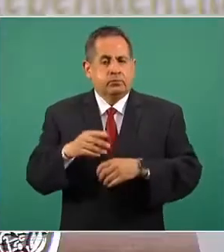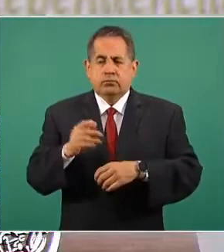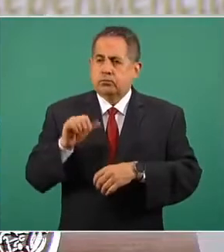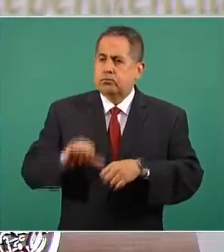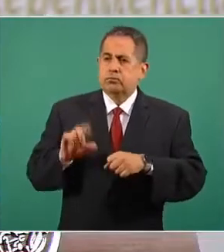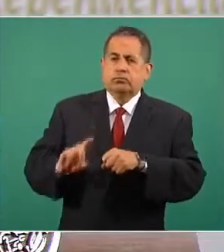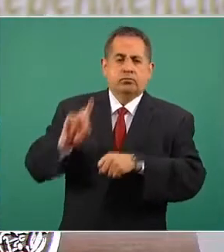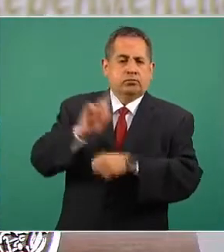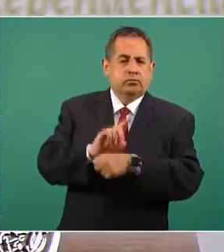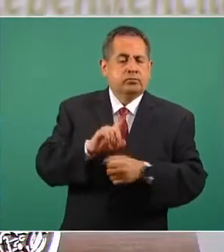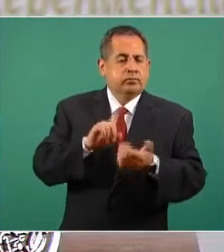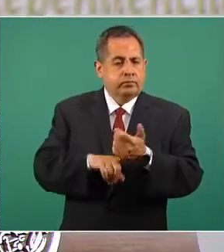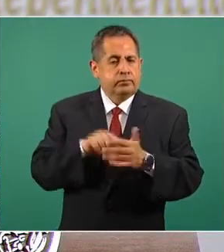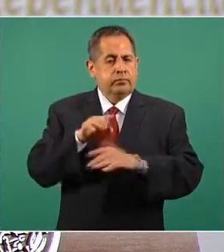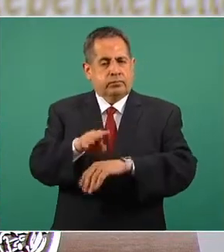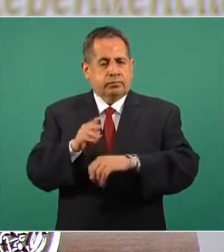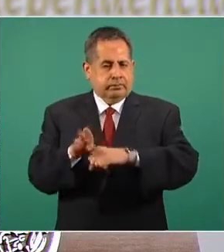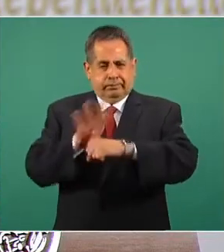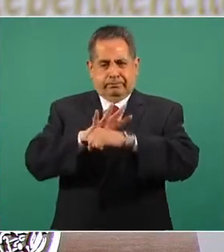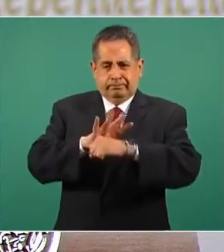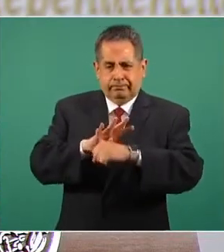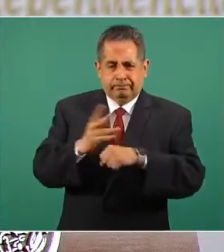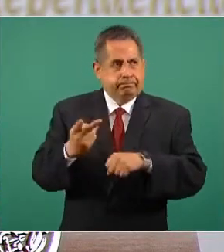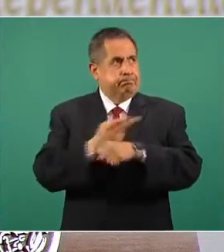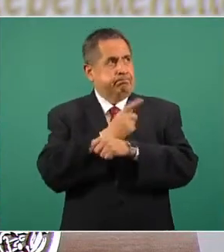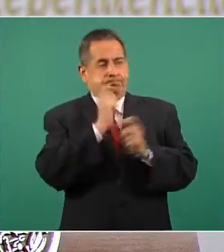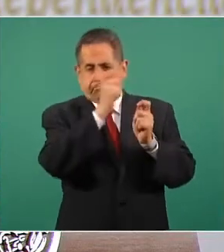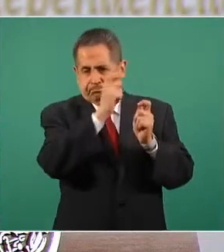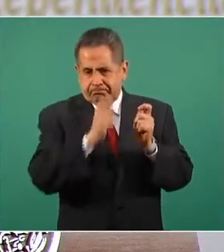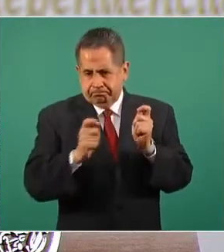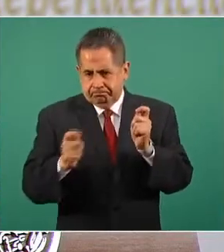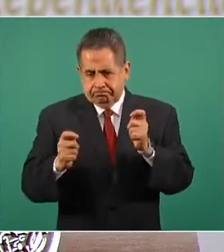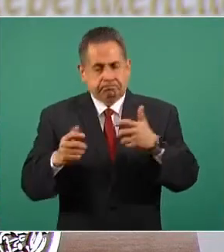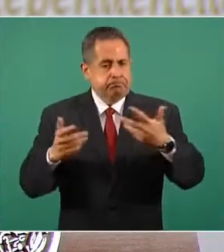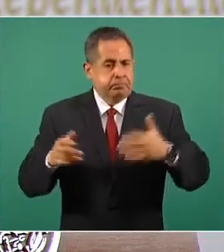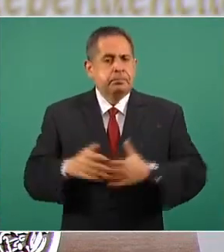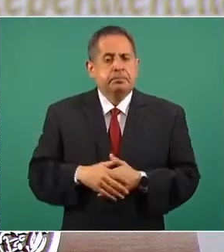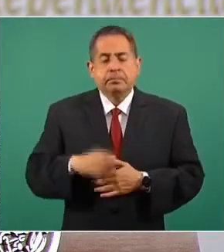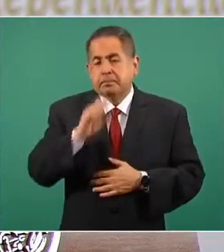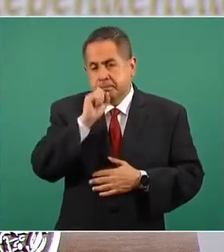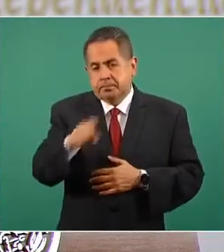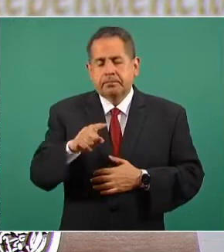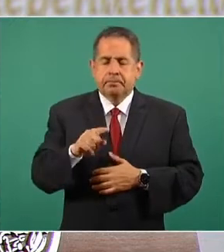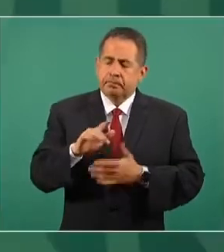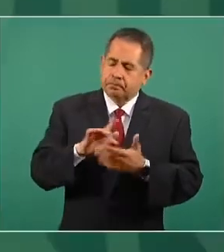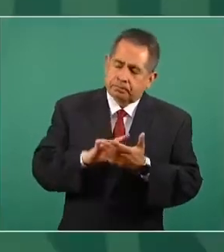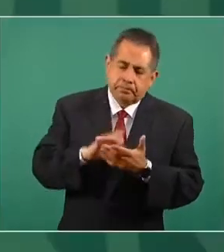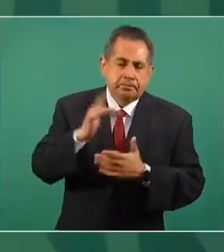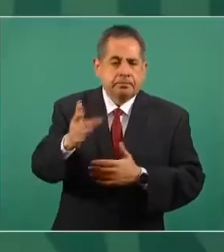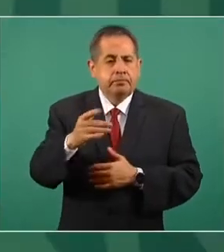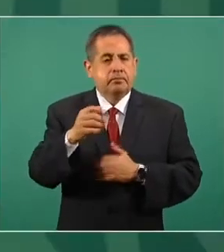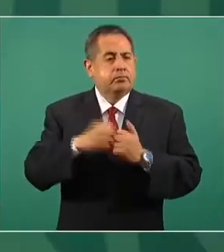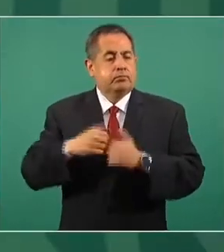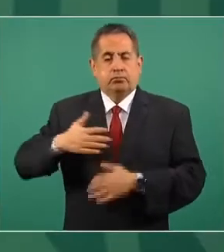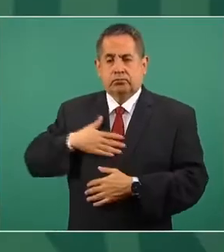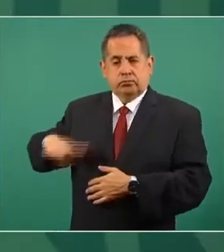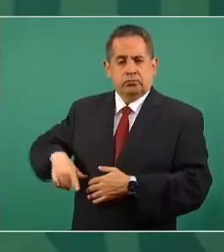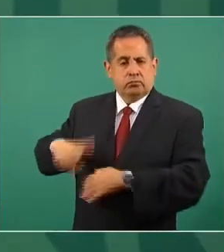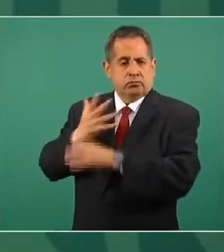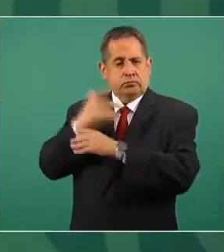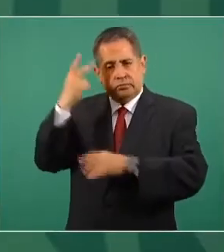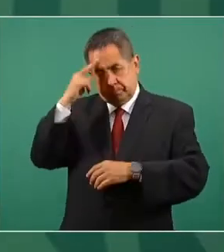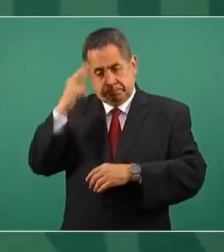día de hoy respecto a la pandemia. Y también nuevamente agradecerles a nombre del gobierno de México